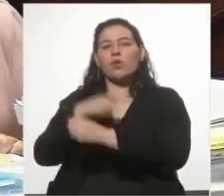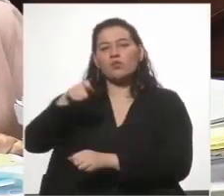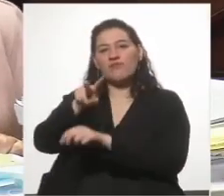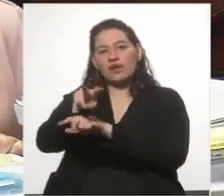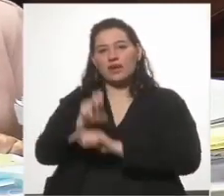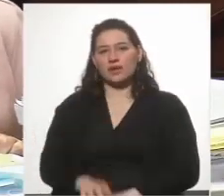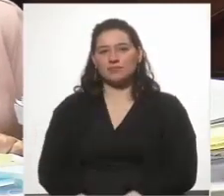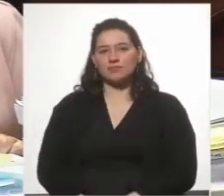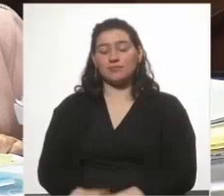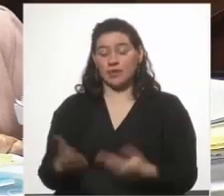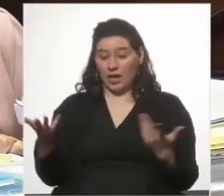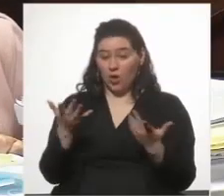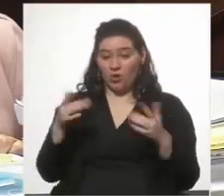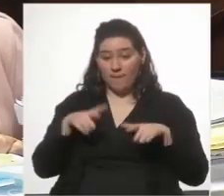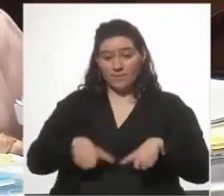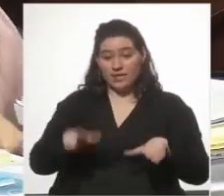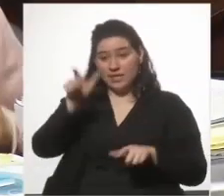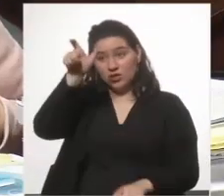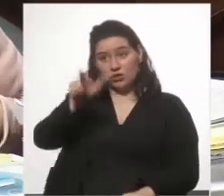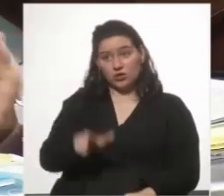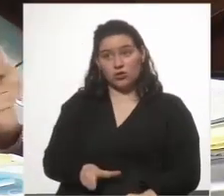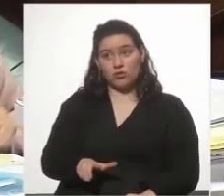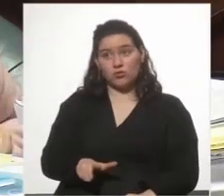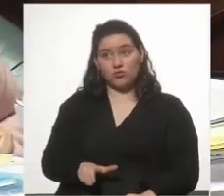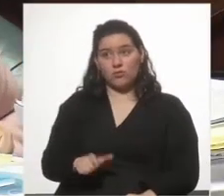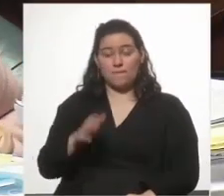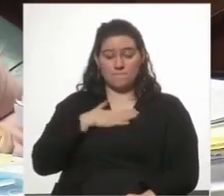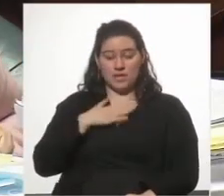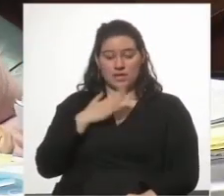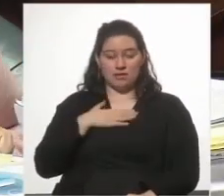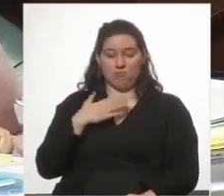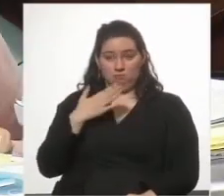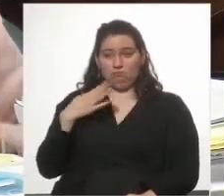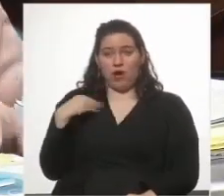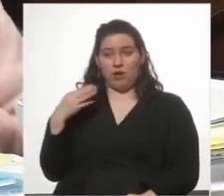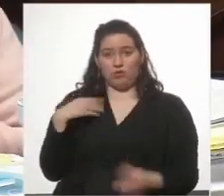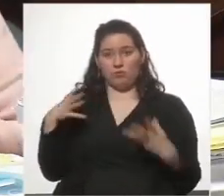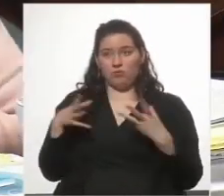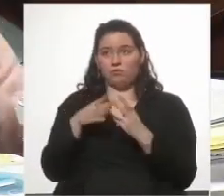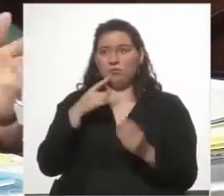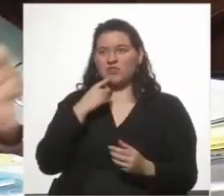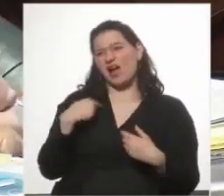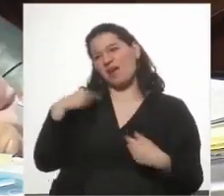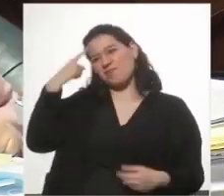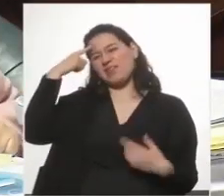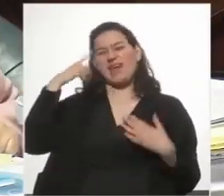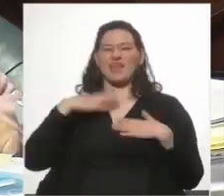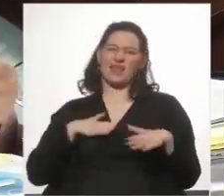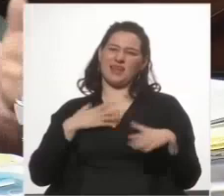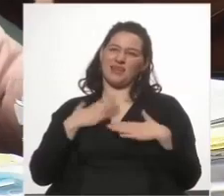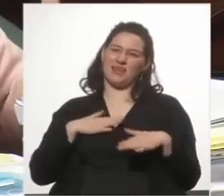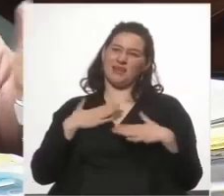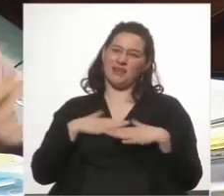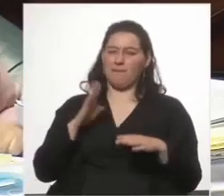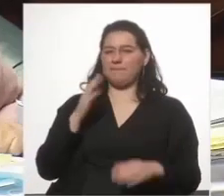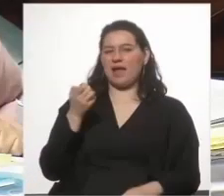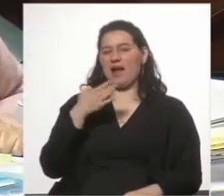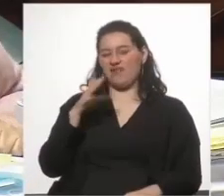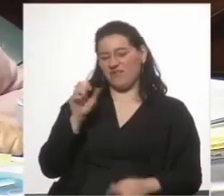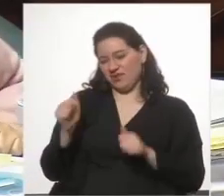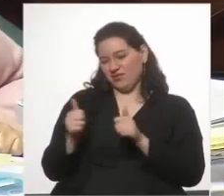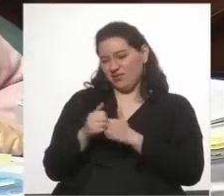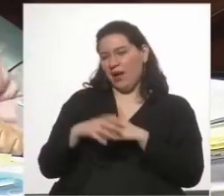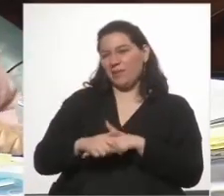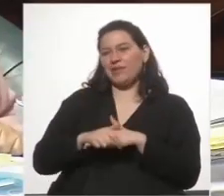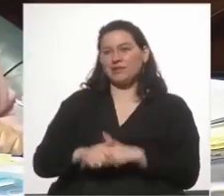Ahora, ministro es de mi gobierno. Yo podría decir, ahora estoy tranquila, porque tengo a Pablo, que además somos